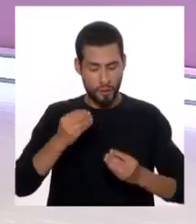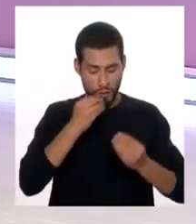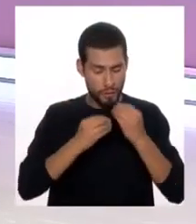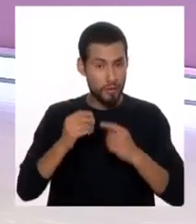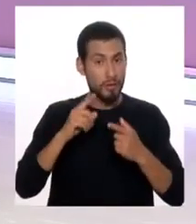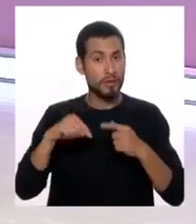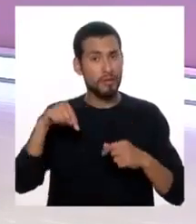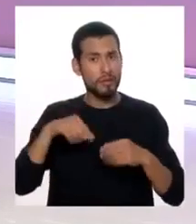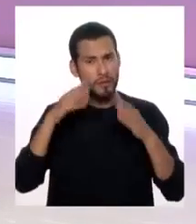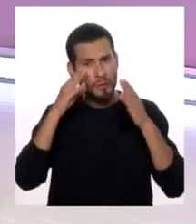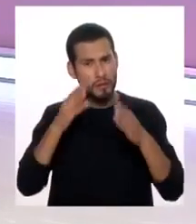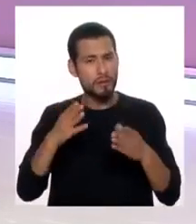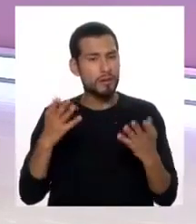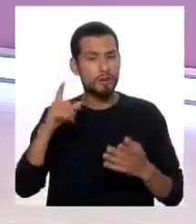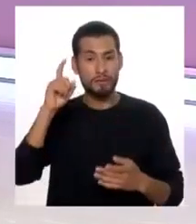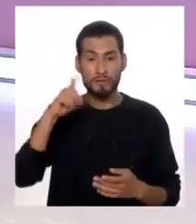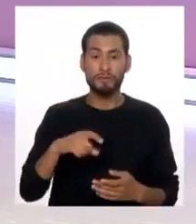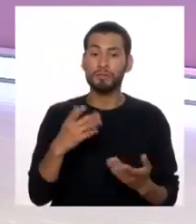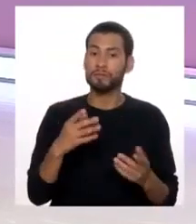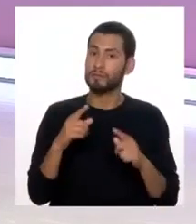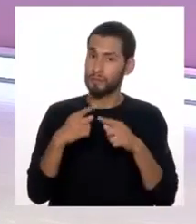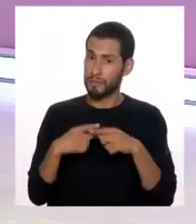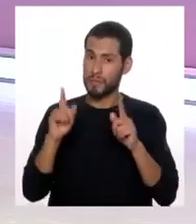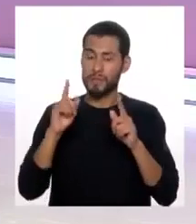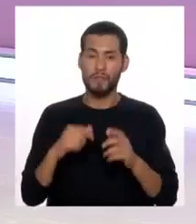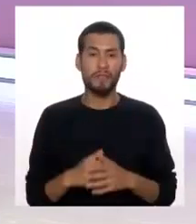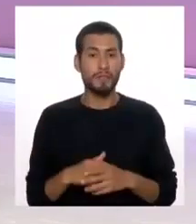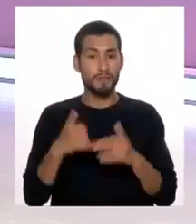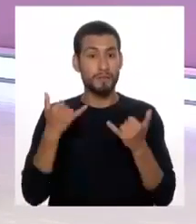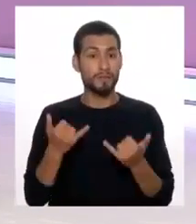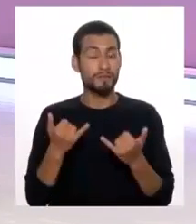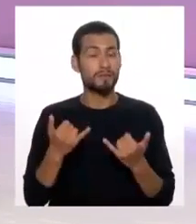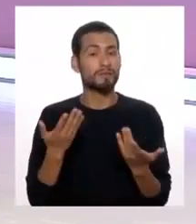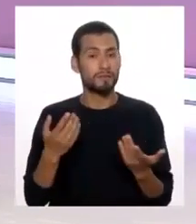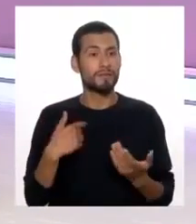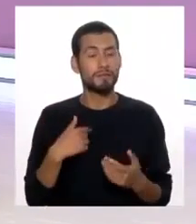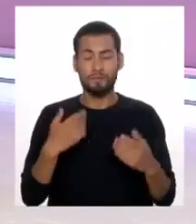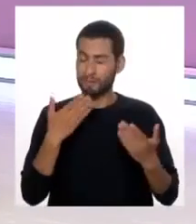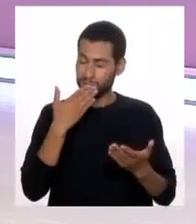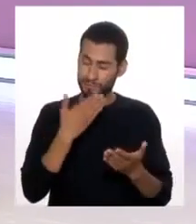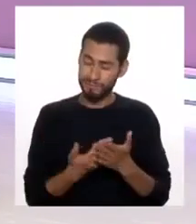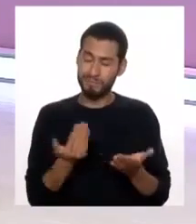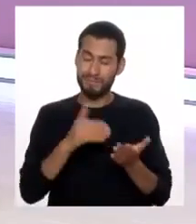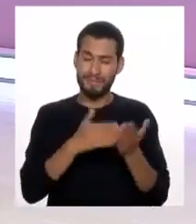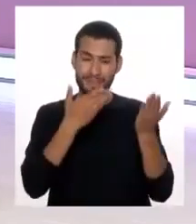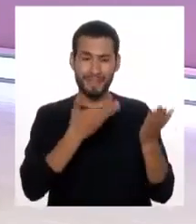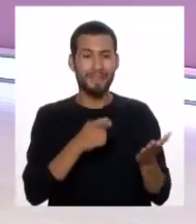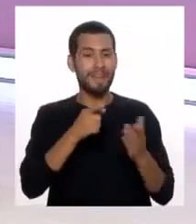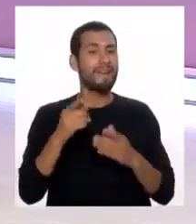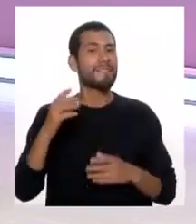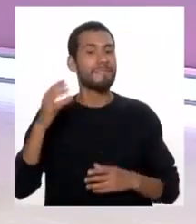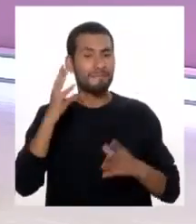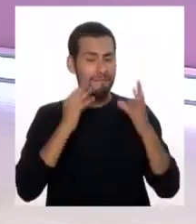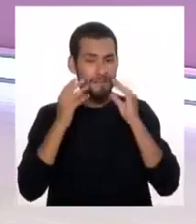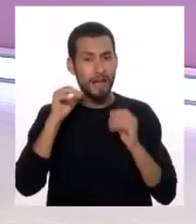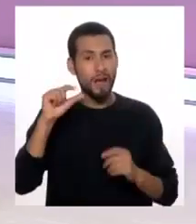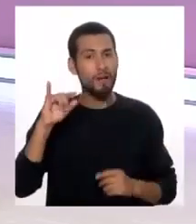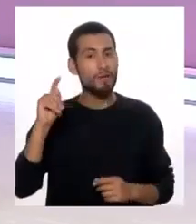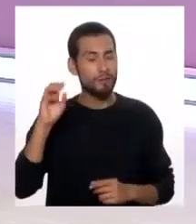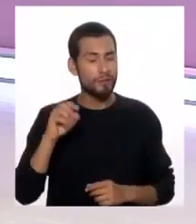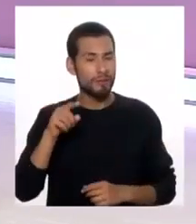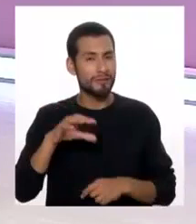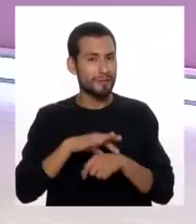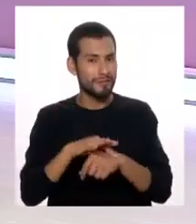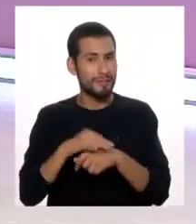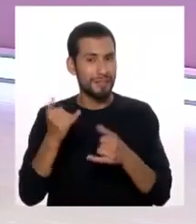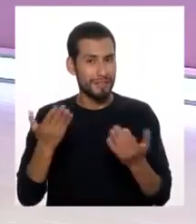pero este abordaje lo tenemos que hacer de manera diferente. Así que hoy tenemos el privilegio nuevamente de tener la experiencia de la doctora Agurto aquí